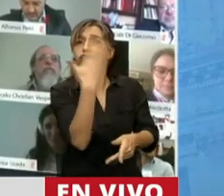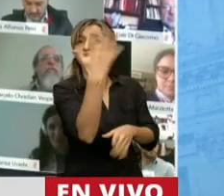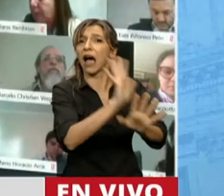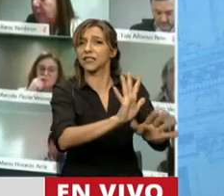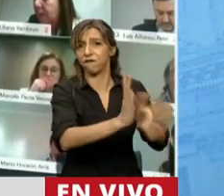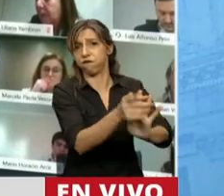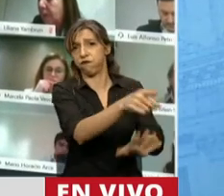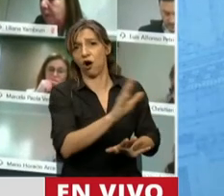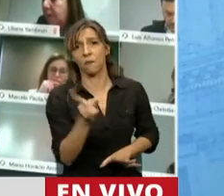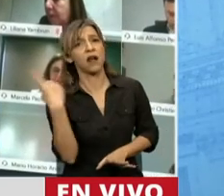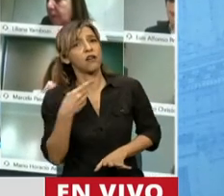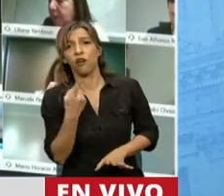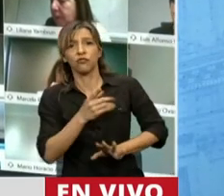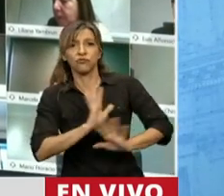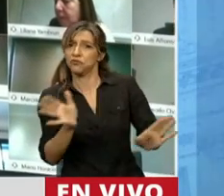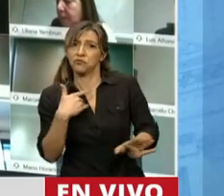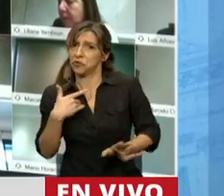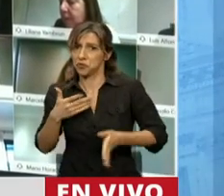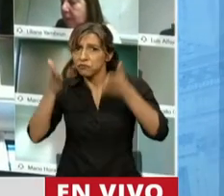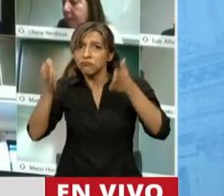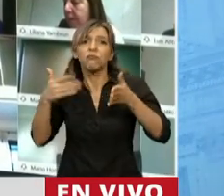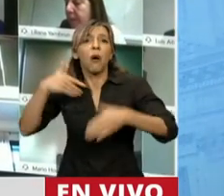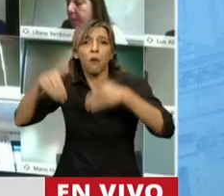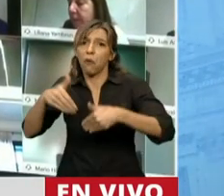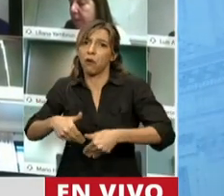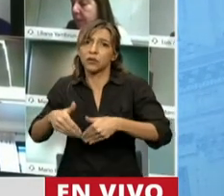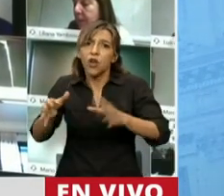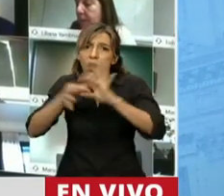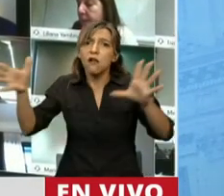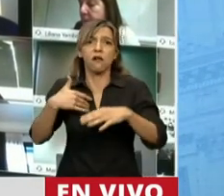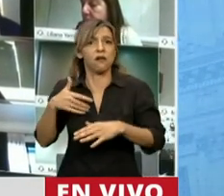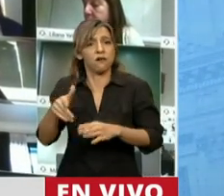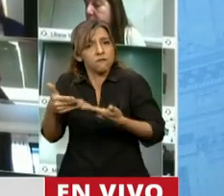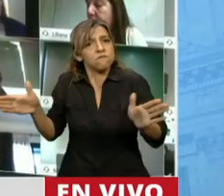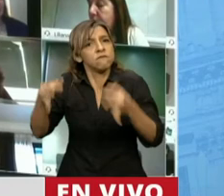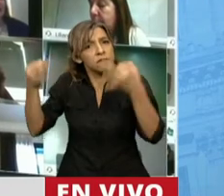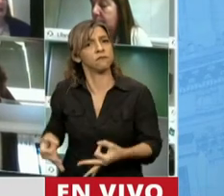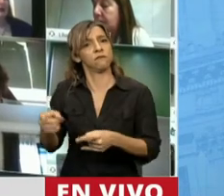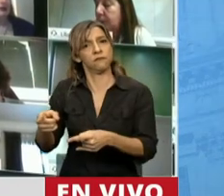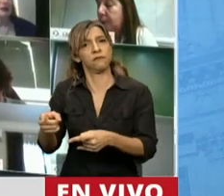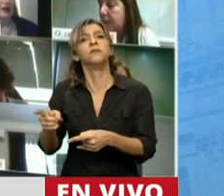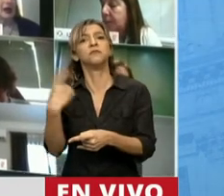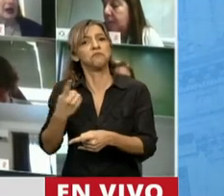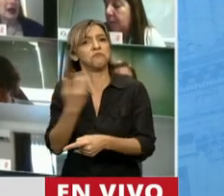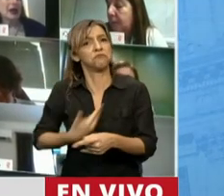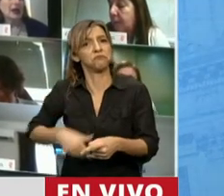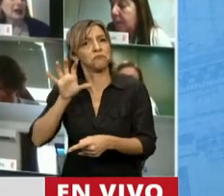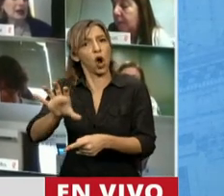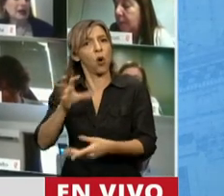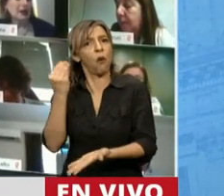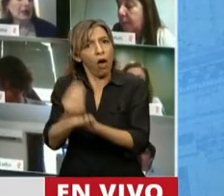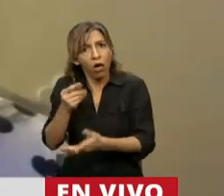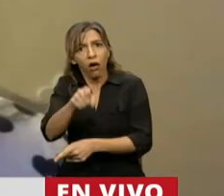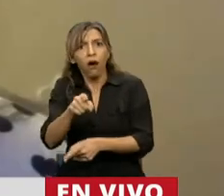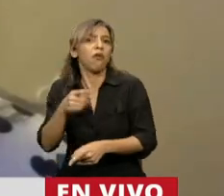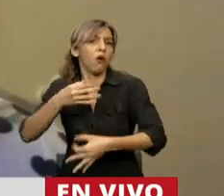ratifica las elecciones libres, soberanas y democráticas, y por sobre todas las cosas, ratifica la conducción del gobernador Infran y del modelo